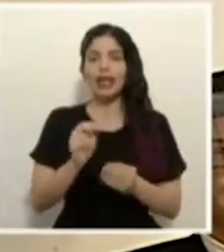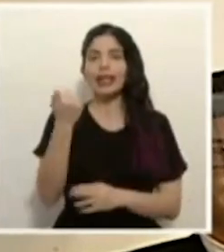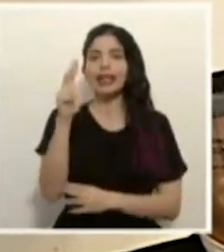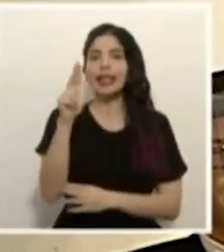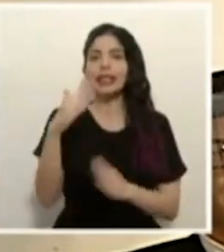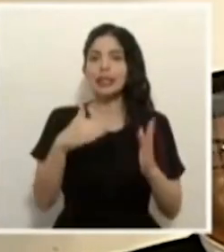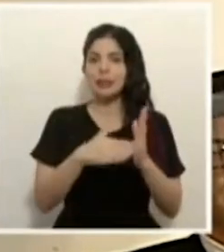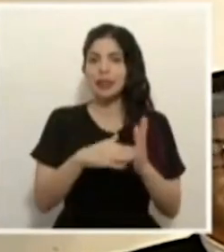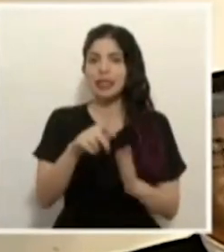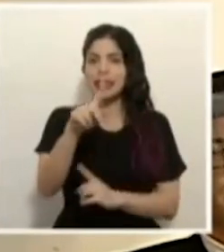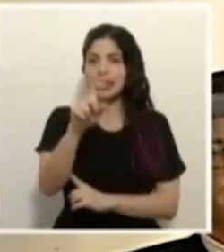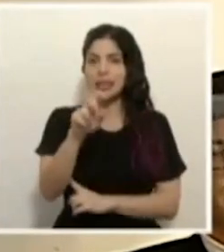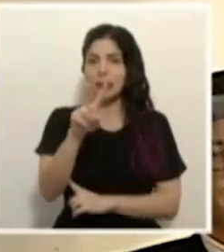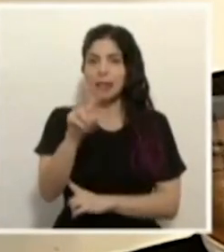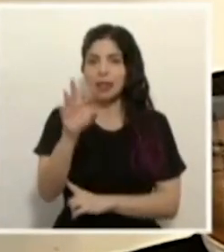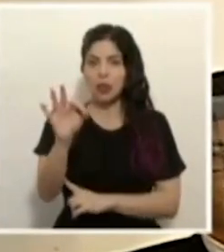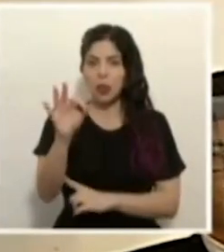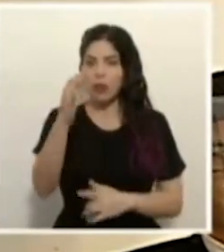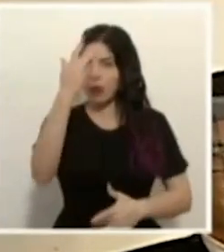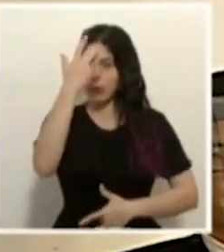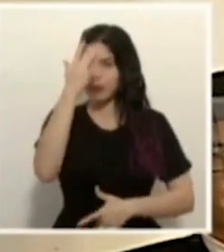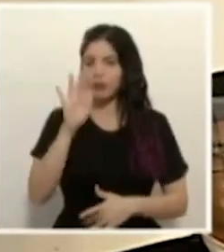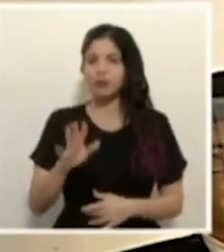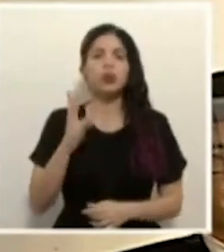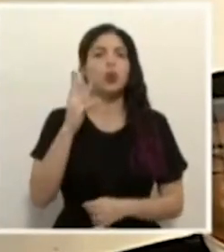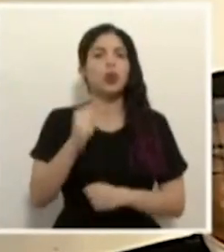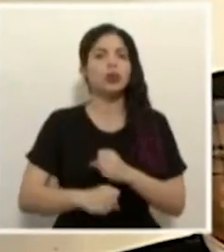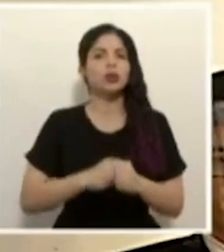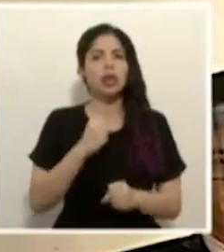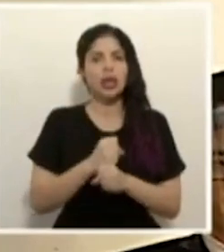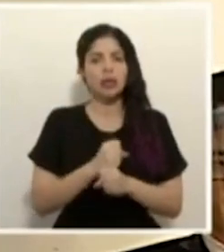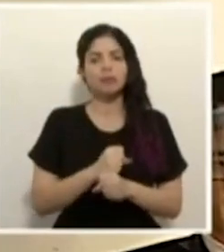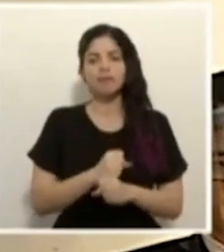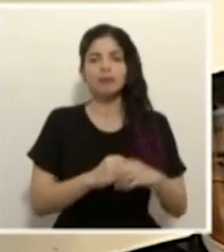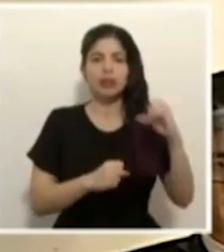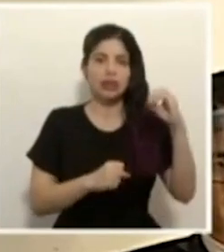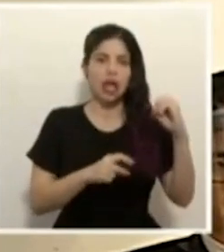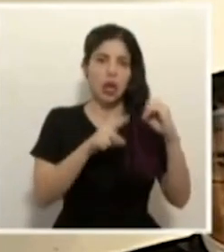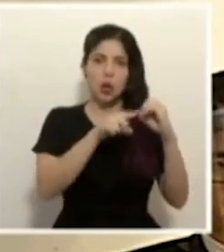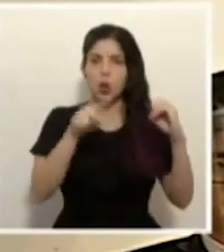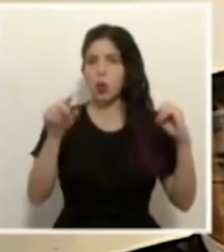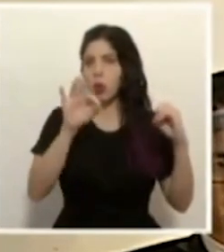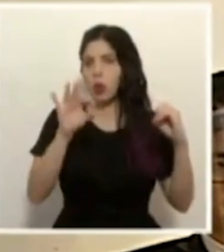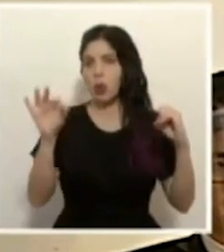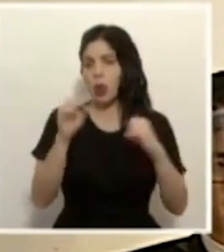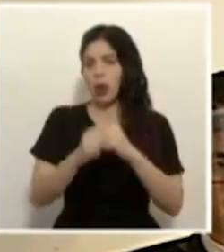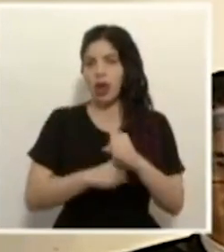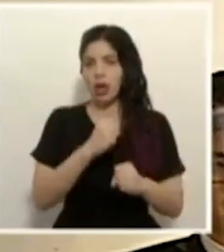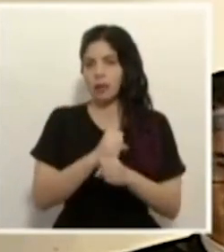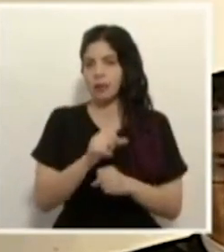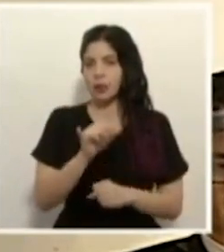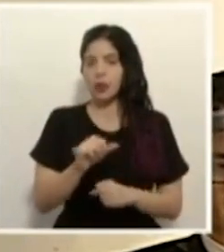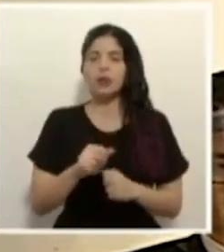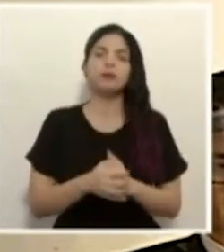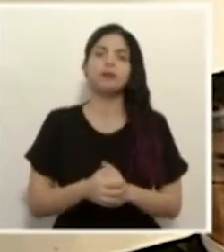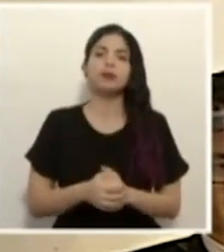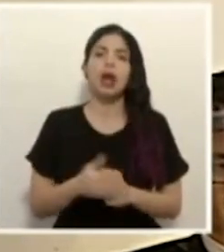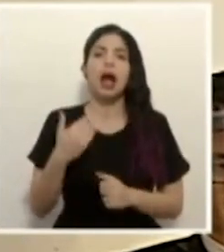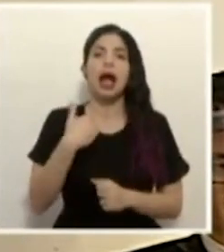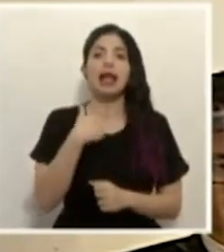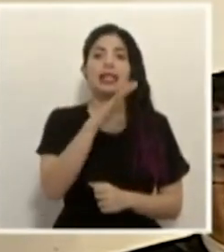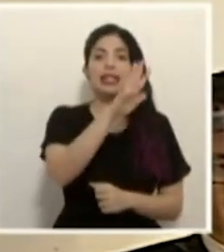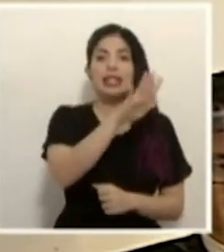.129 casos. El grango de edad se mantiene, va desde los cero hasta los 99 años. Tenemos 5